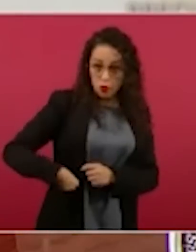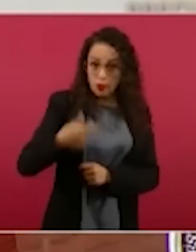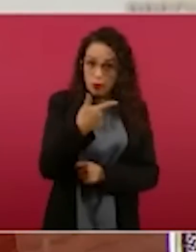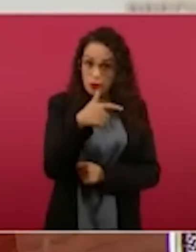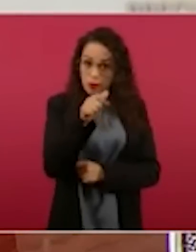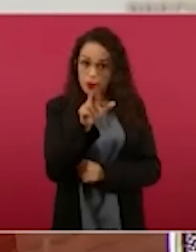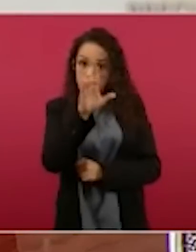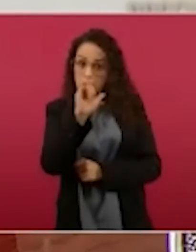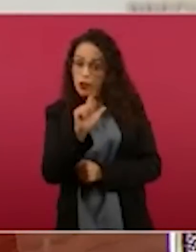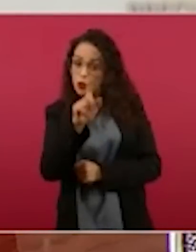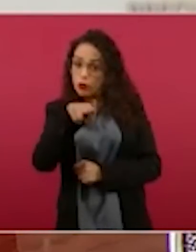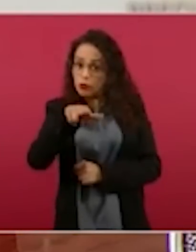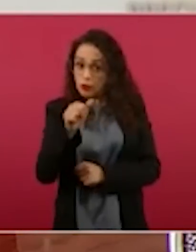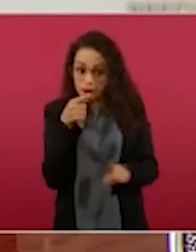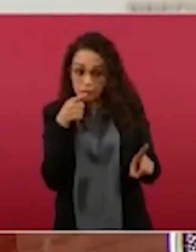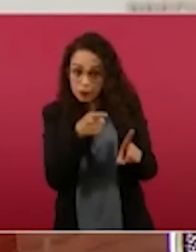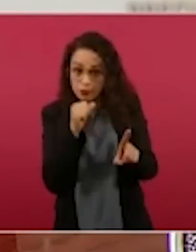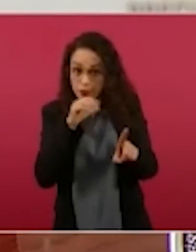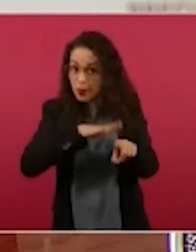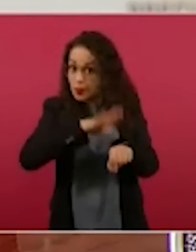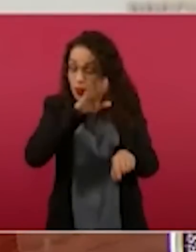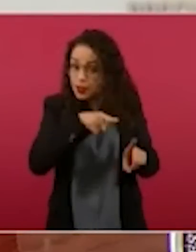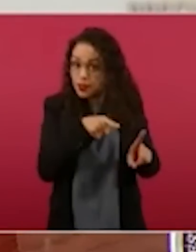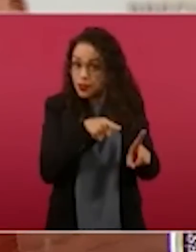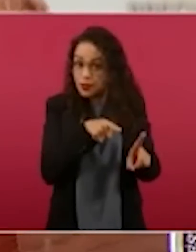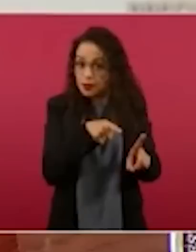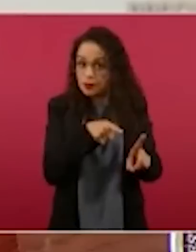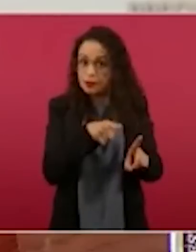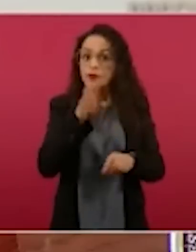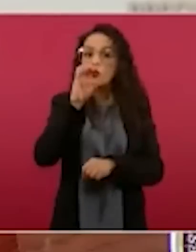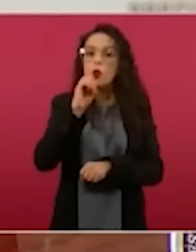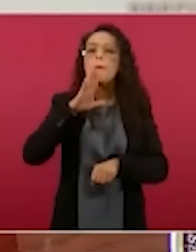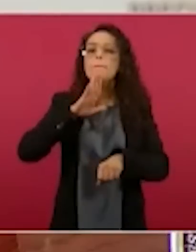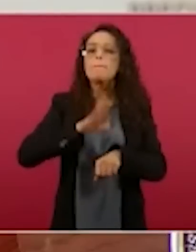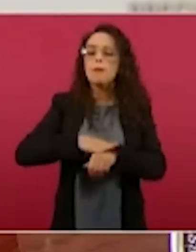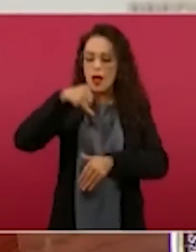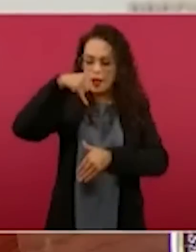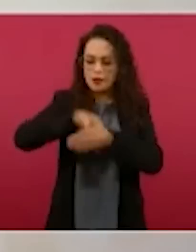se va a ampliar?